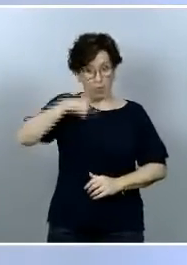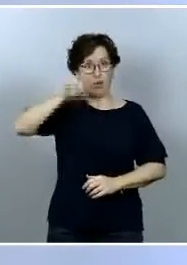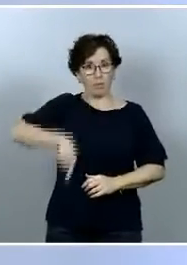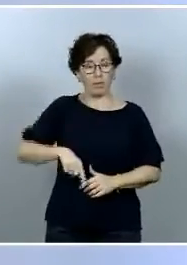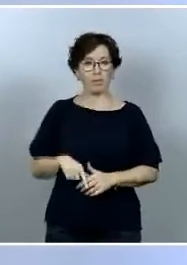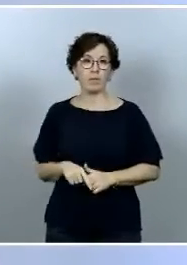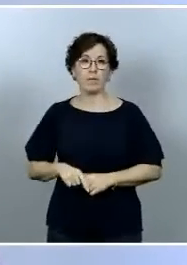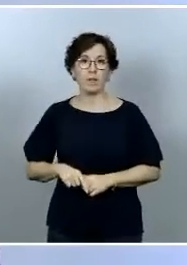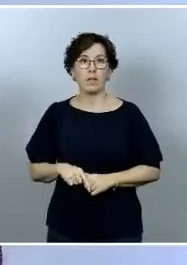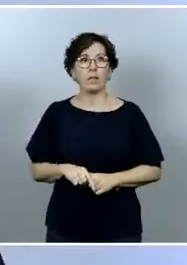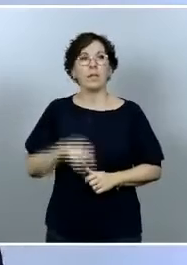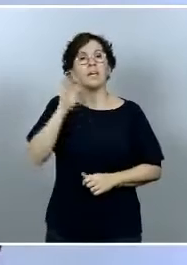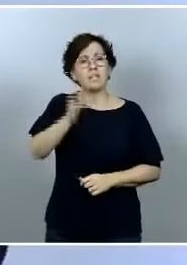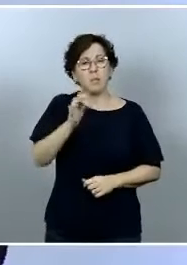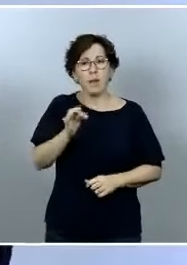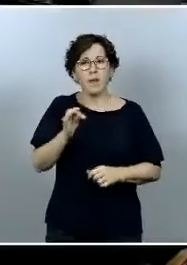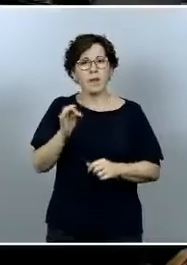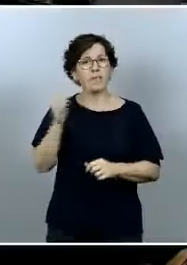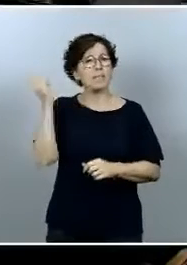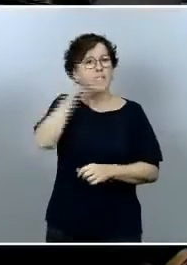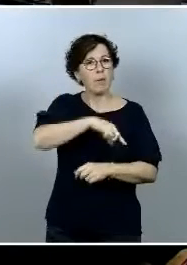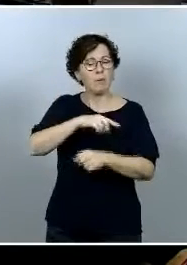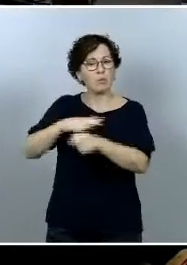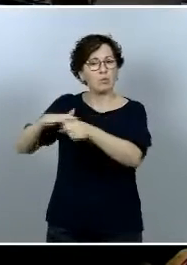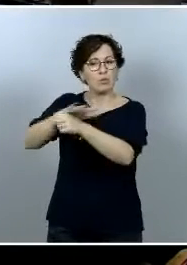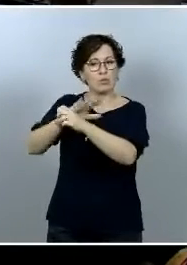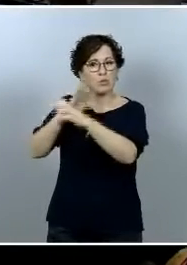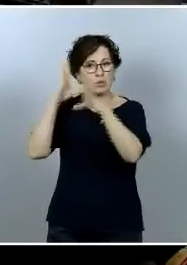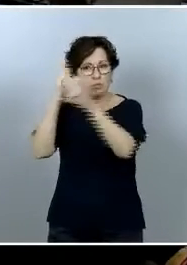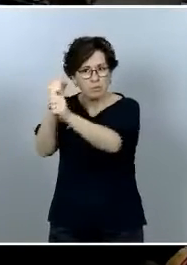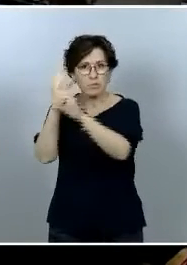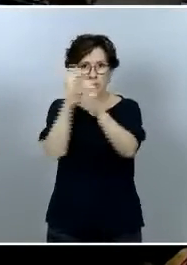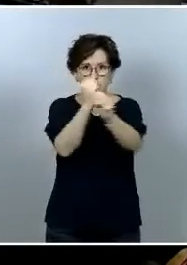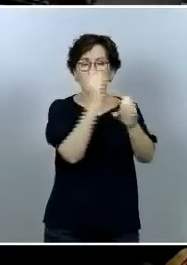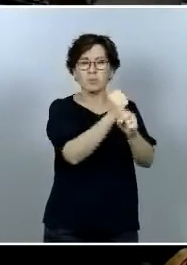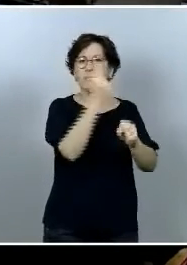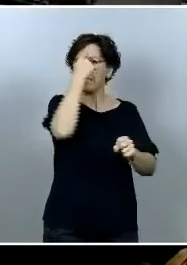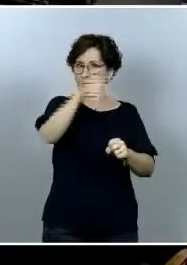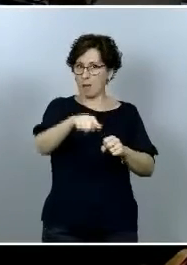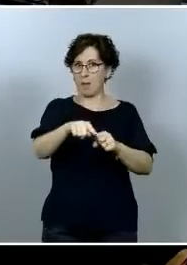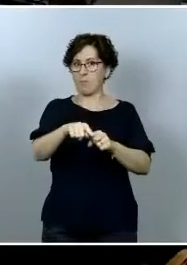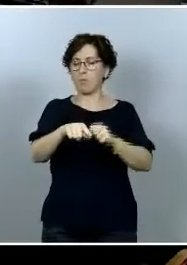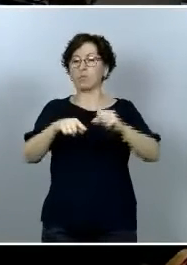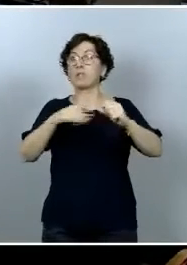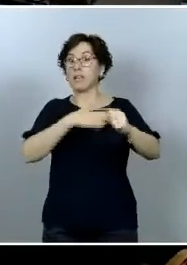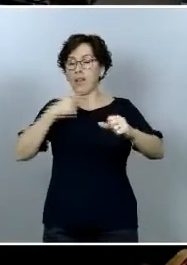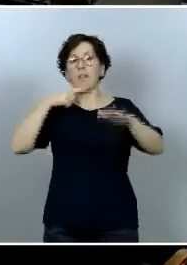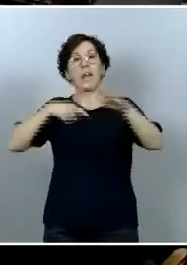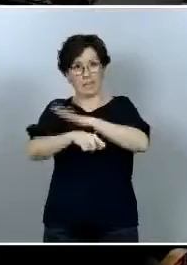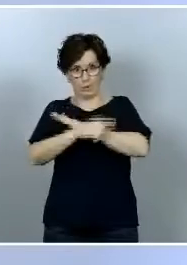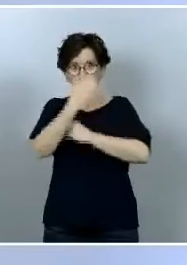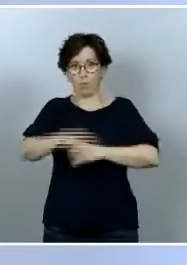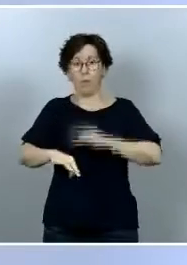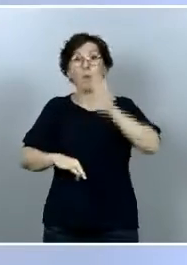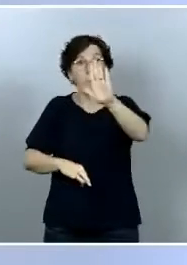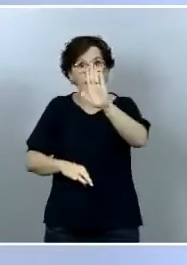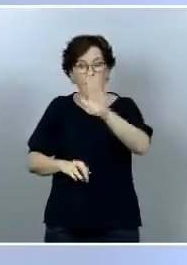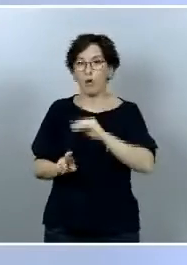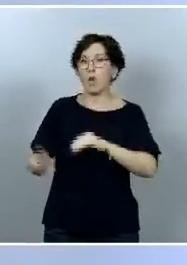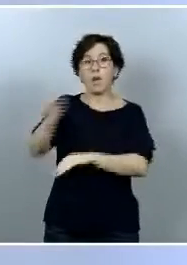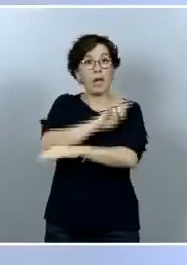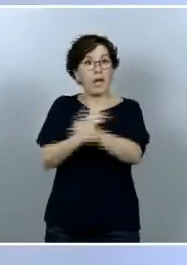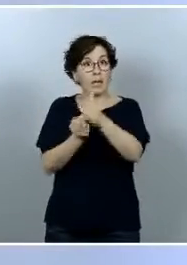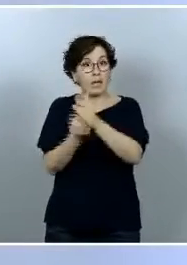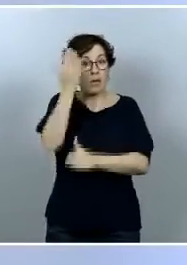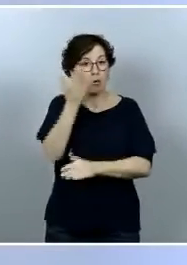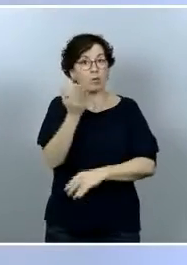que son muy localizables muy localizados perdón y por tanto muy gestionables pero hay rebrotes y por tanto hay que tener una actitud de